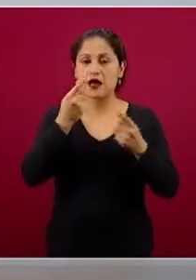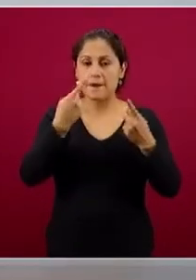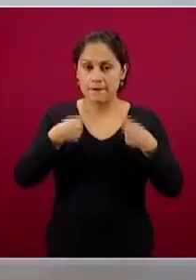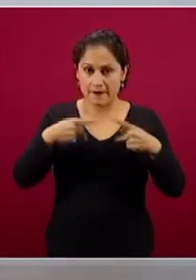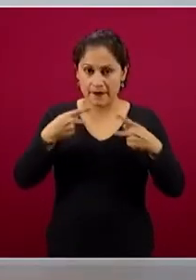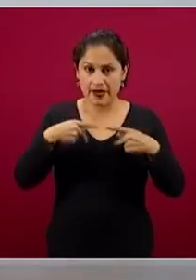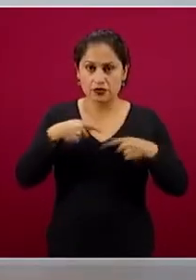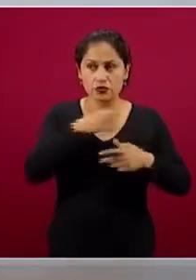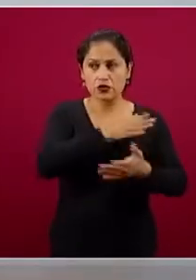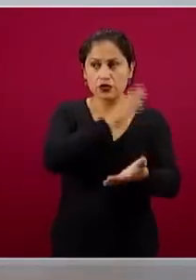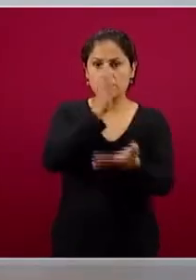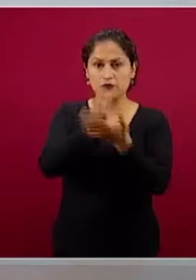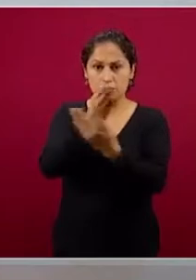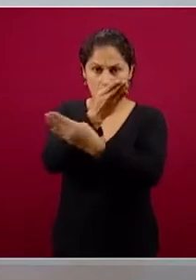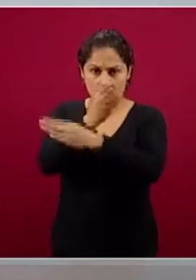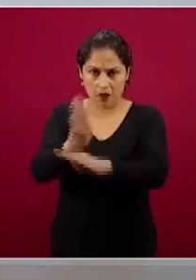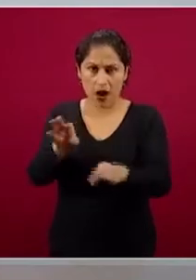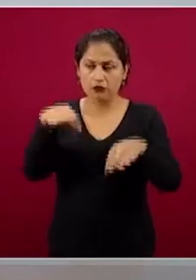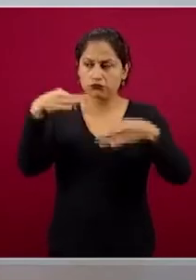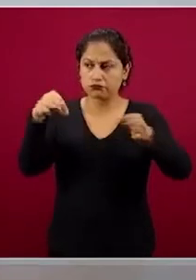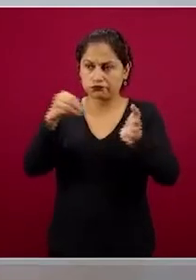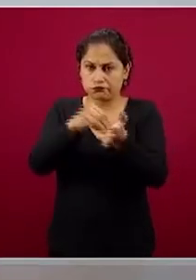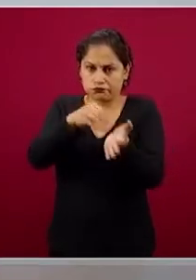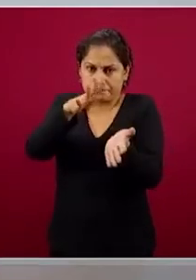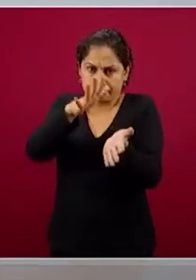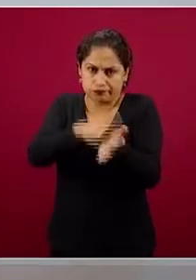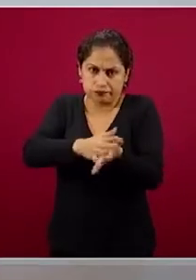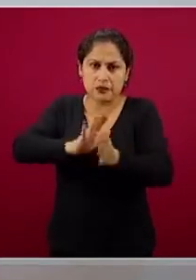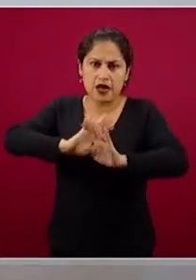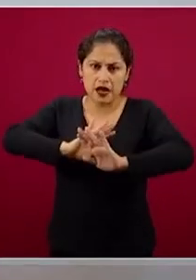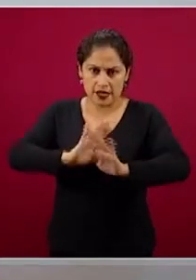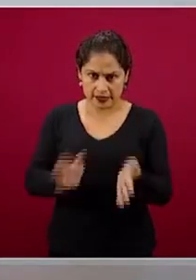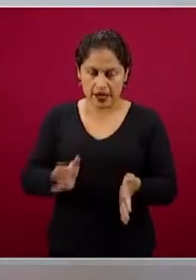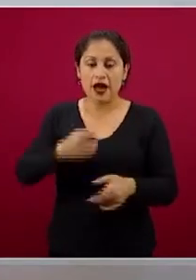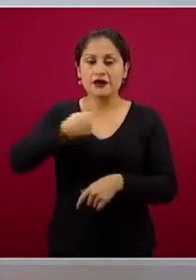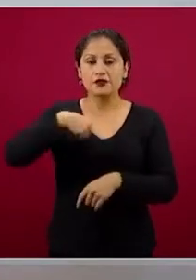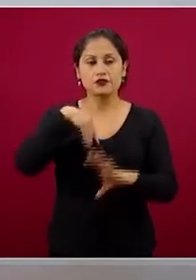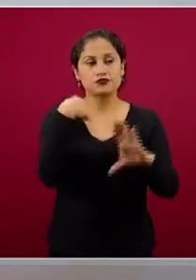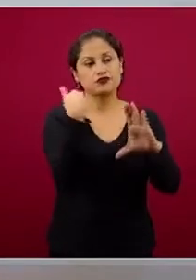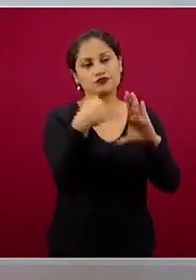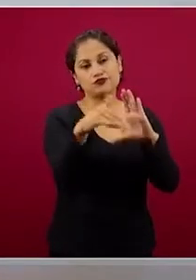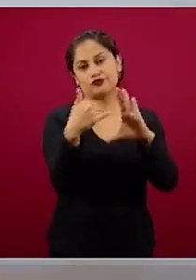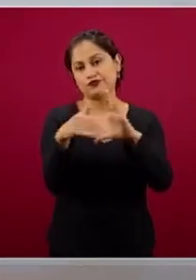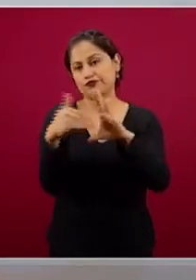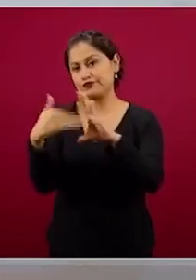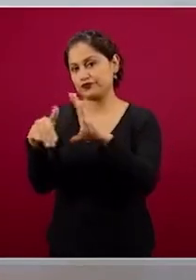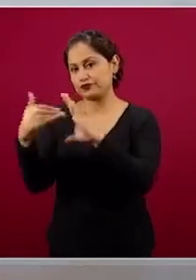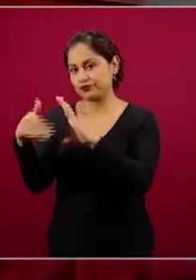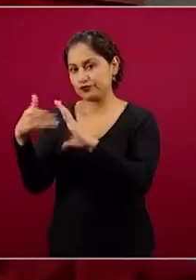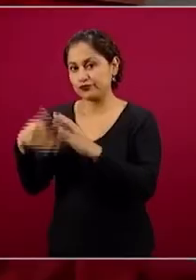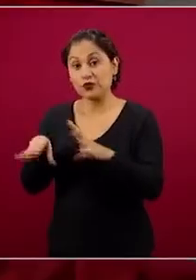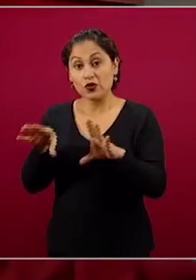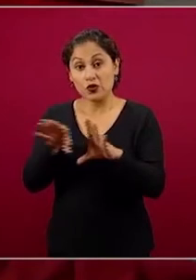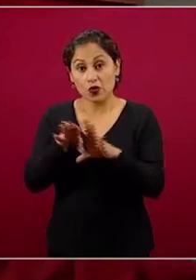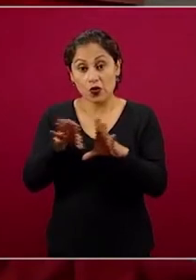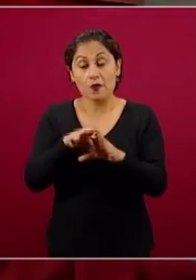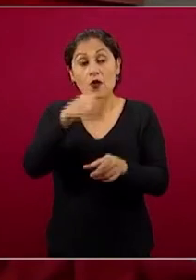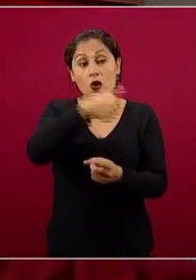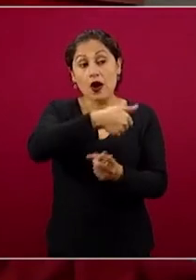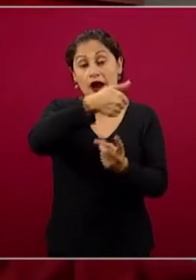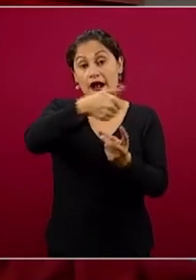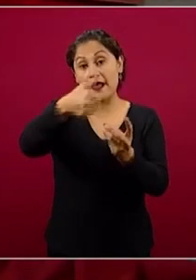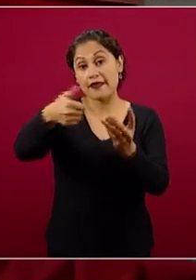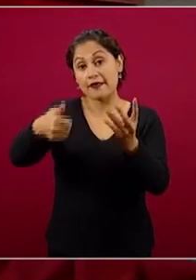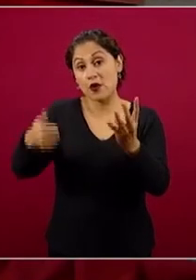identificaron, llevaban su cita y logramos dispersar a través de darle a cada uno de los